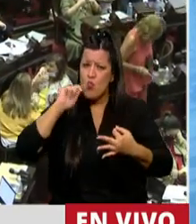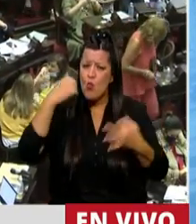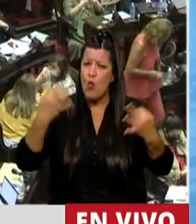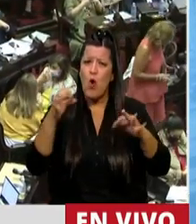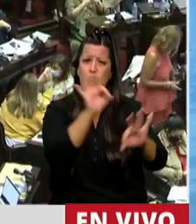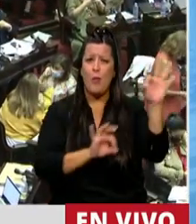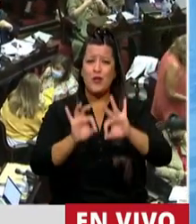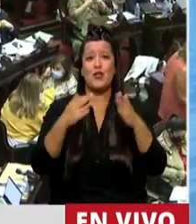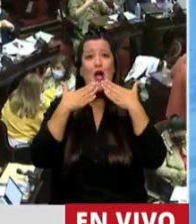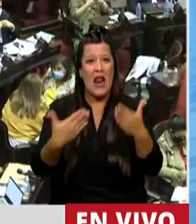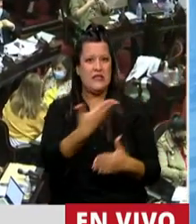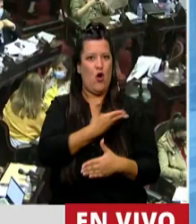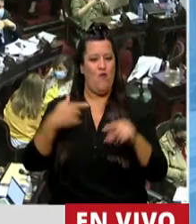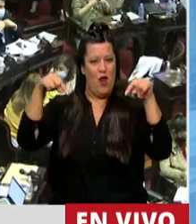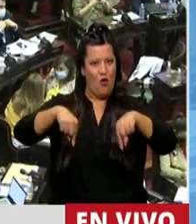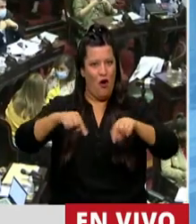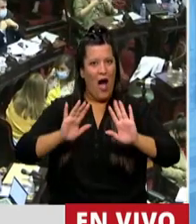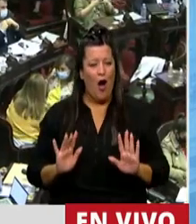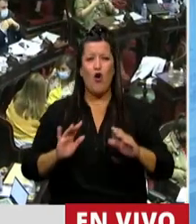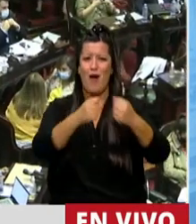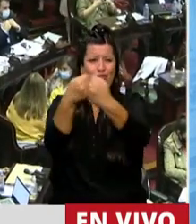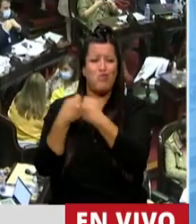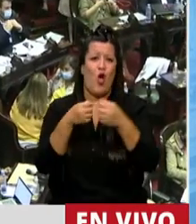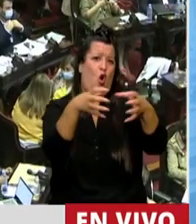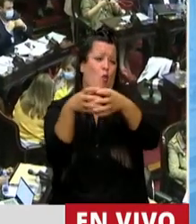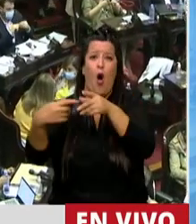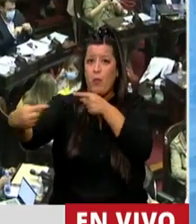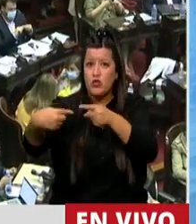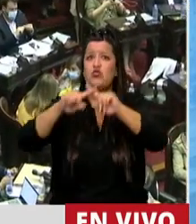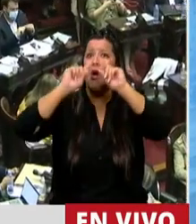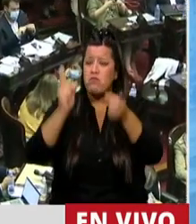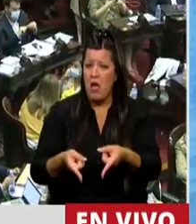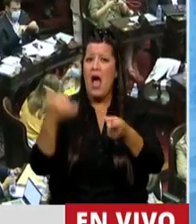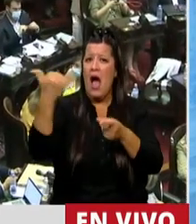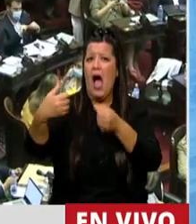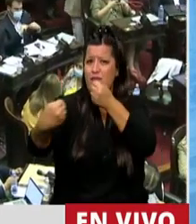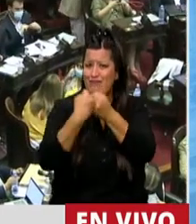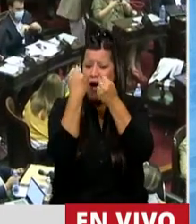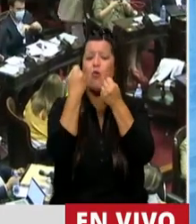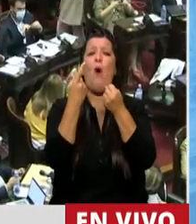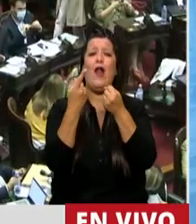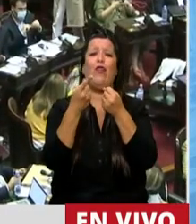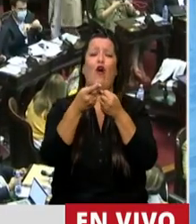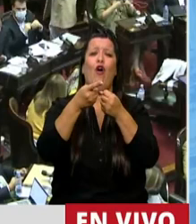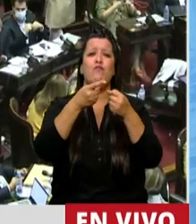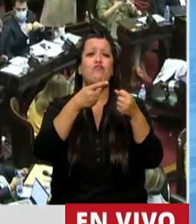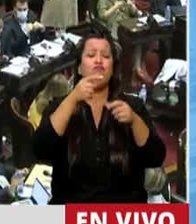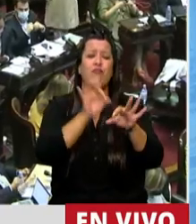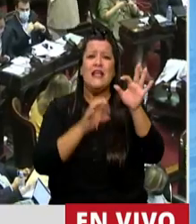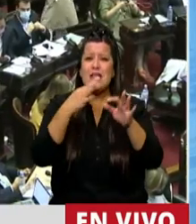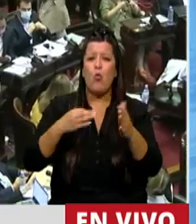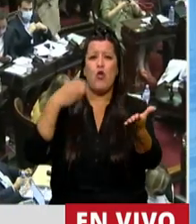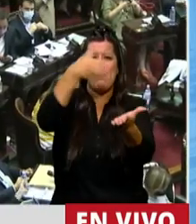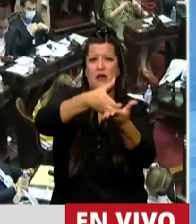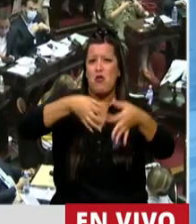generado por este gobierno, consensuado con mucha fuerza de la oposición, que va a generar inversión, va a generar actividad económica